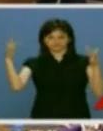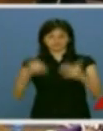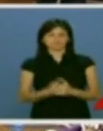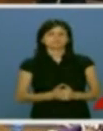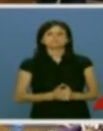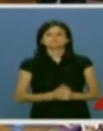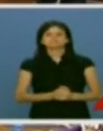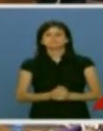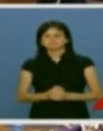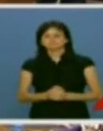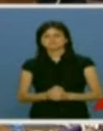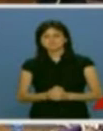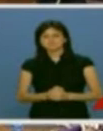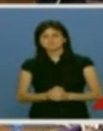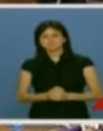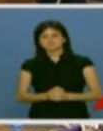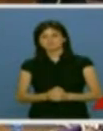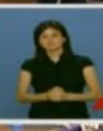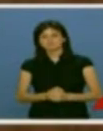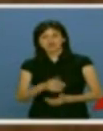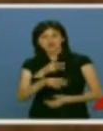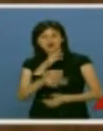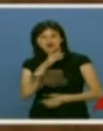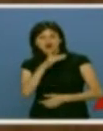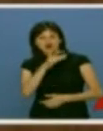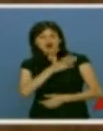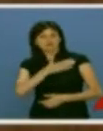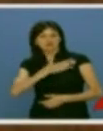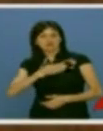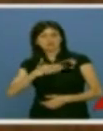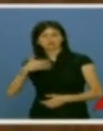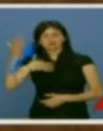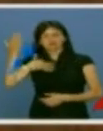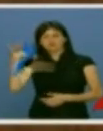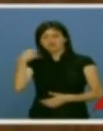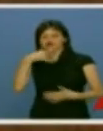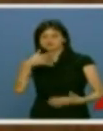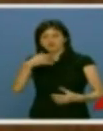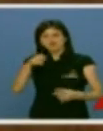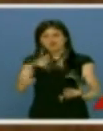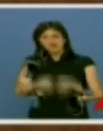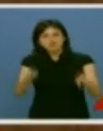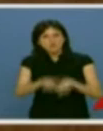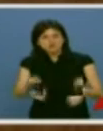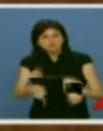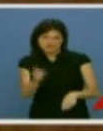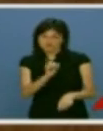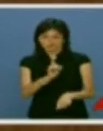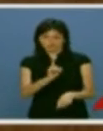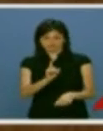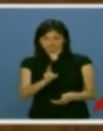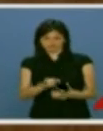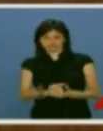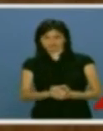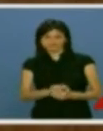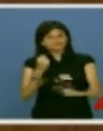No estamos aquí para hacer las cosas como se han hecho siempre, ni para hacerlas de una determinada manera porque siempre se ha hecho así.